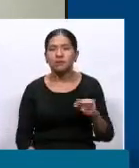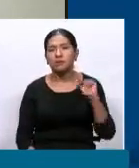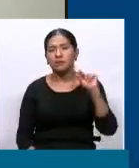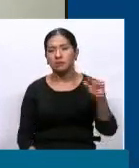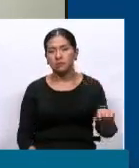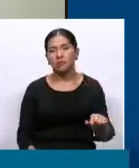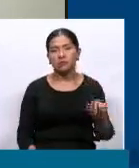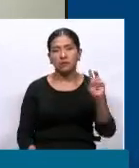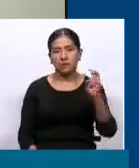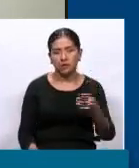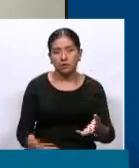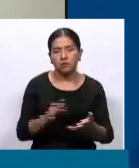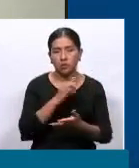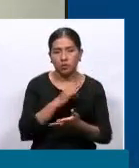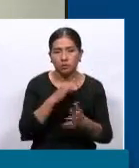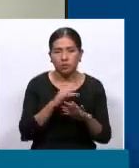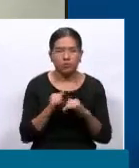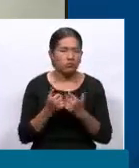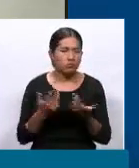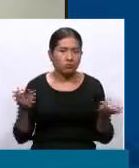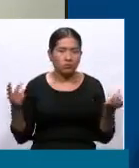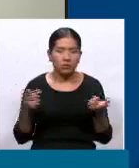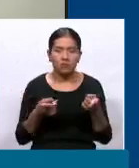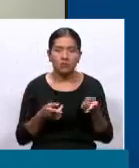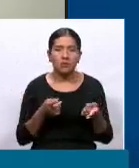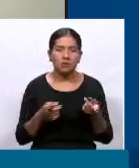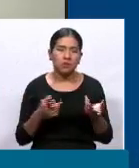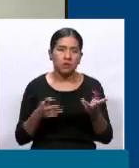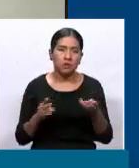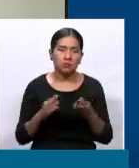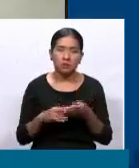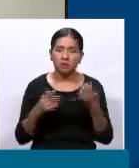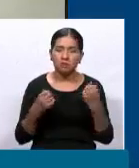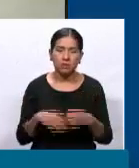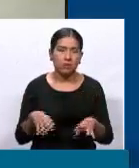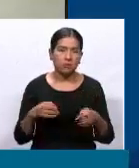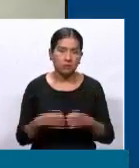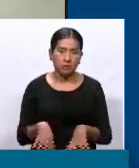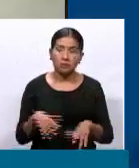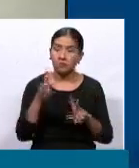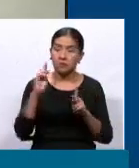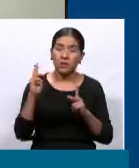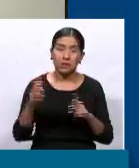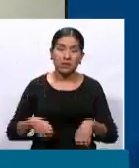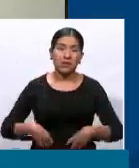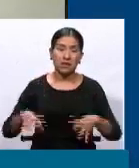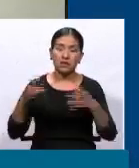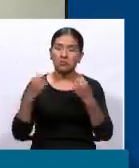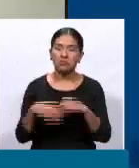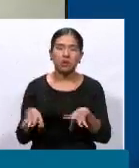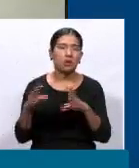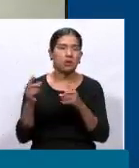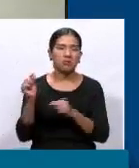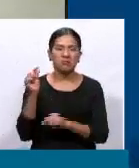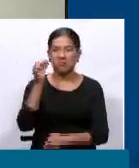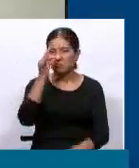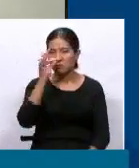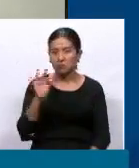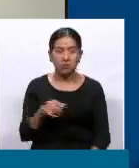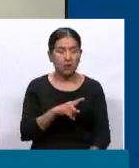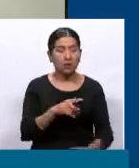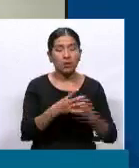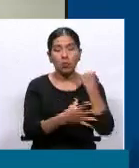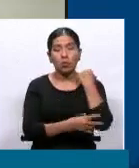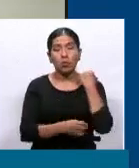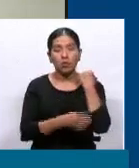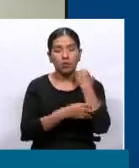de las ganancias. Y esto se replica con las pérdidas. Los ricos pierden menos, mientras que los pobres pierden más.